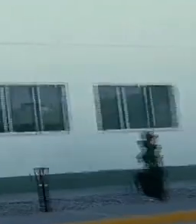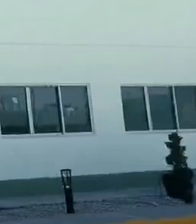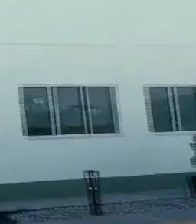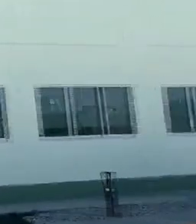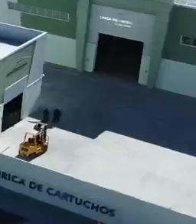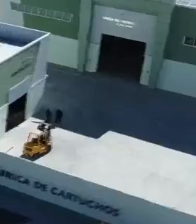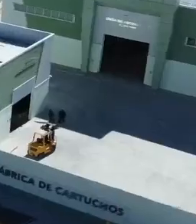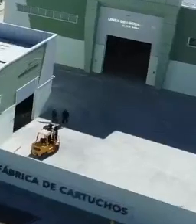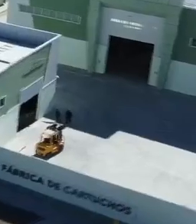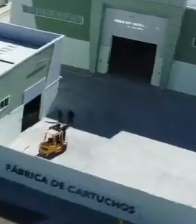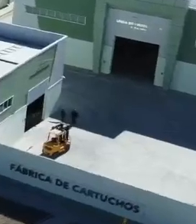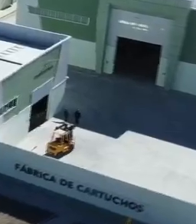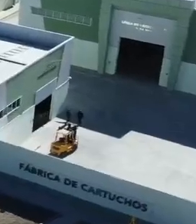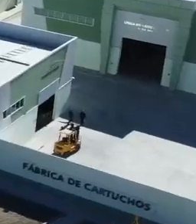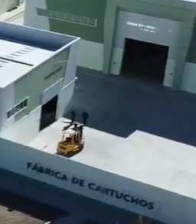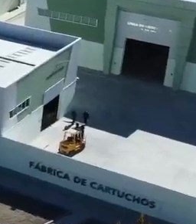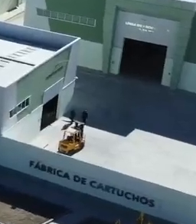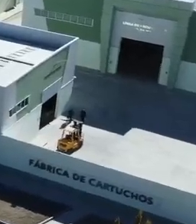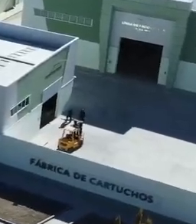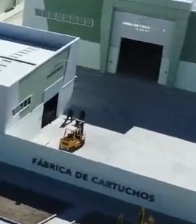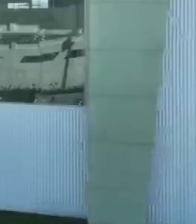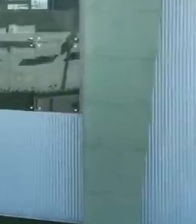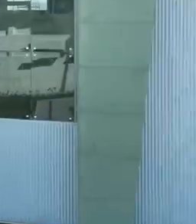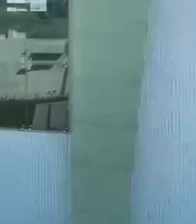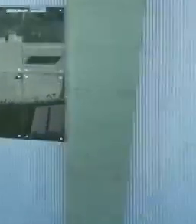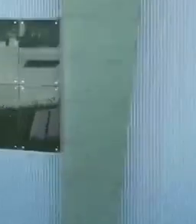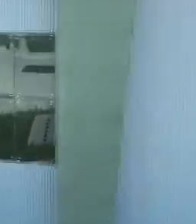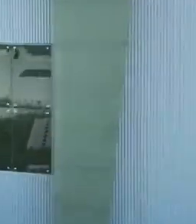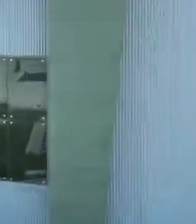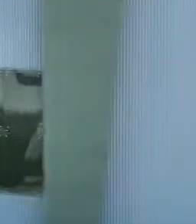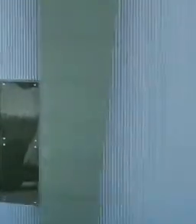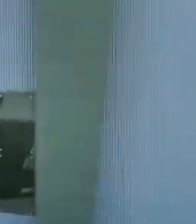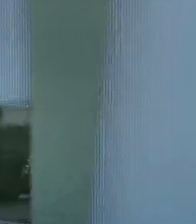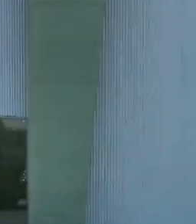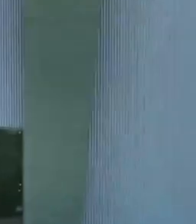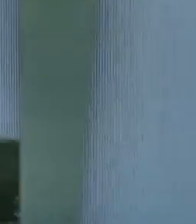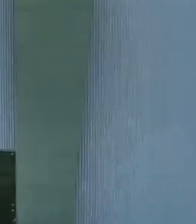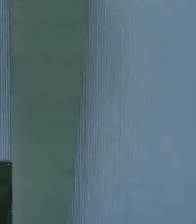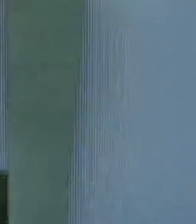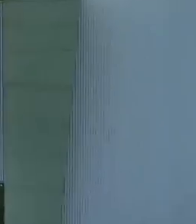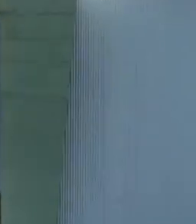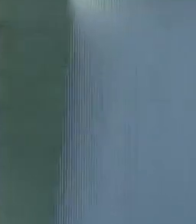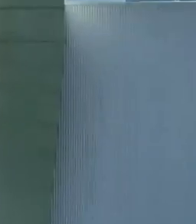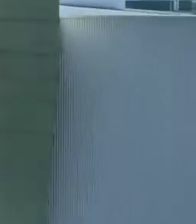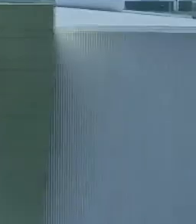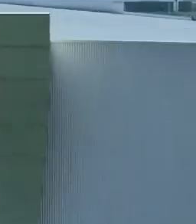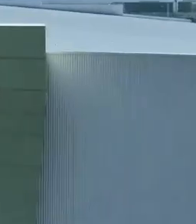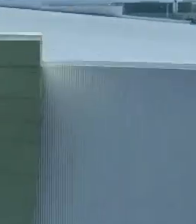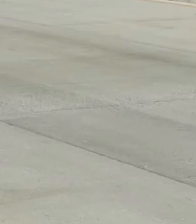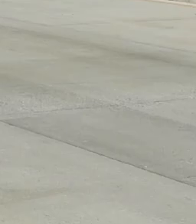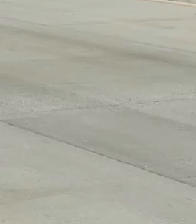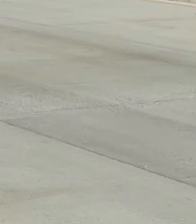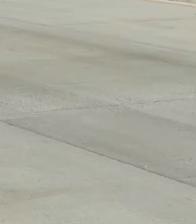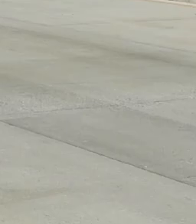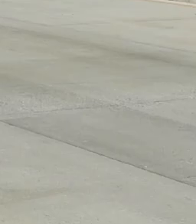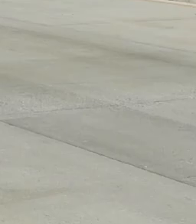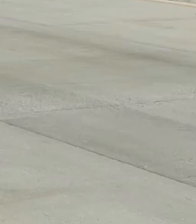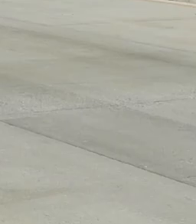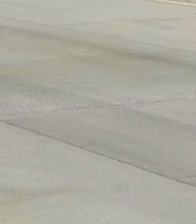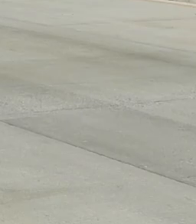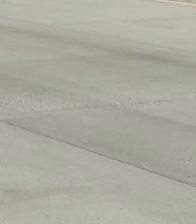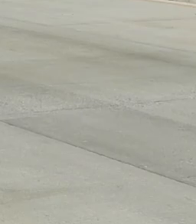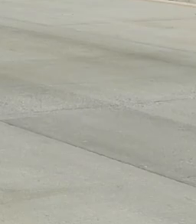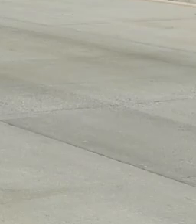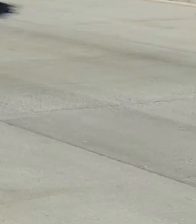capacitación, 14 fábricas de producción, una ensambladora de vehículos, en donde destacan dos pistas de pruebas, una de